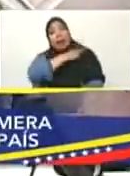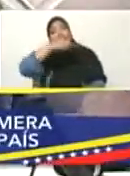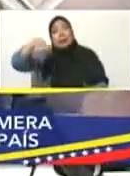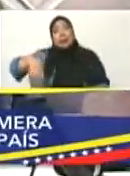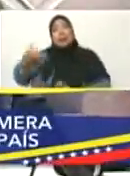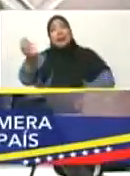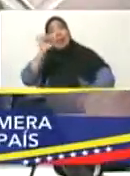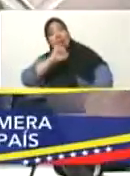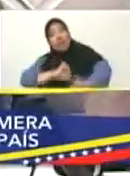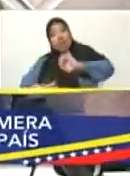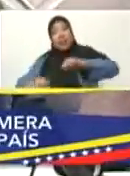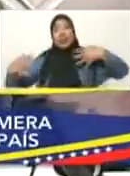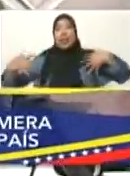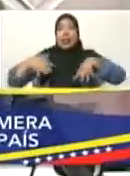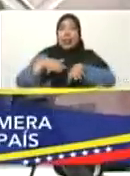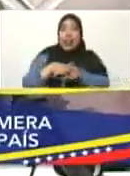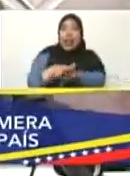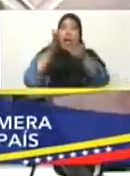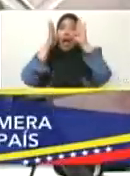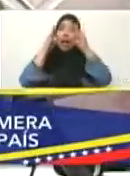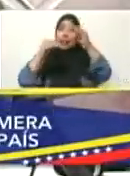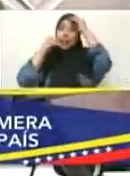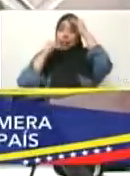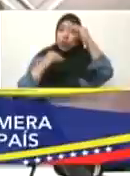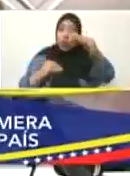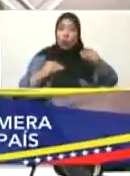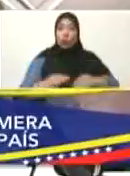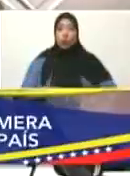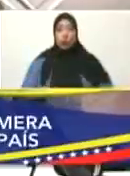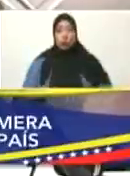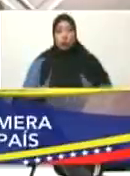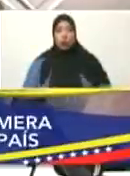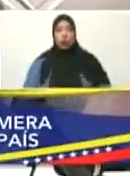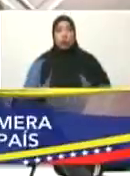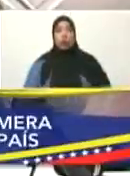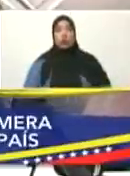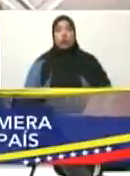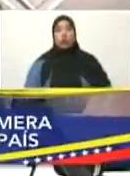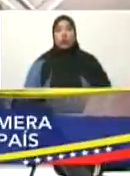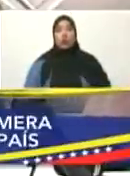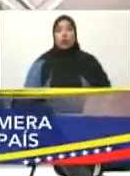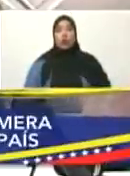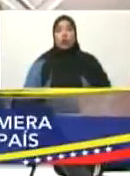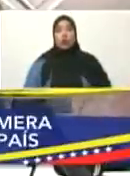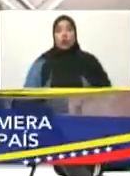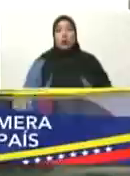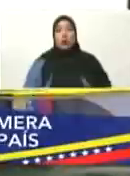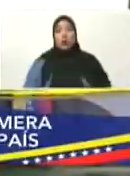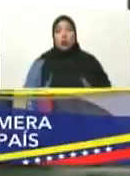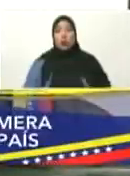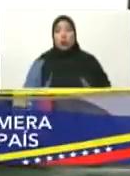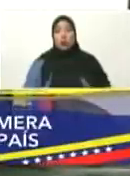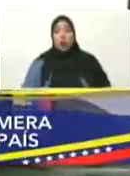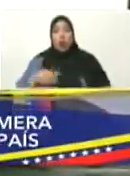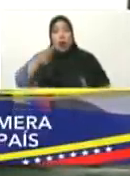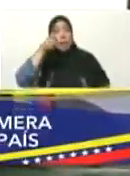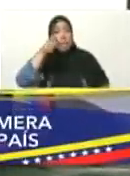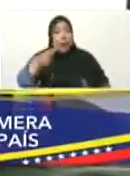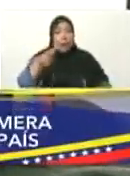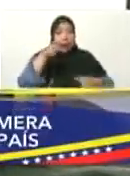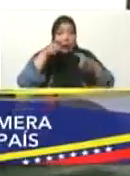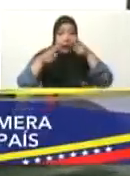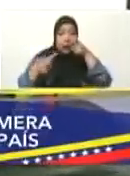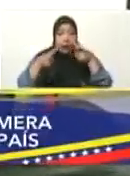defensa integral. Atención. Aquí nadie duerme. Todo el mundo busca, pues, pendiente.